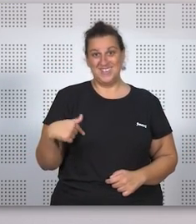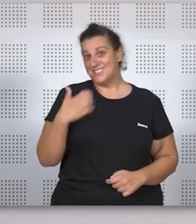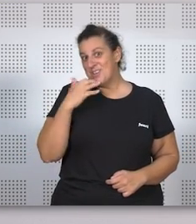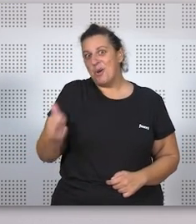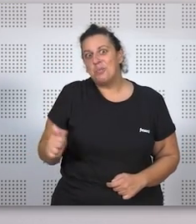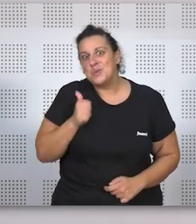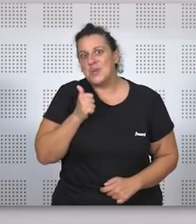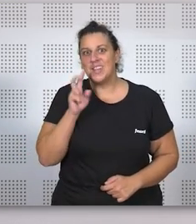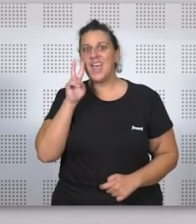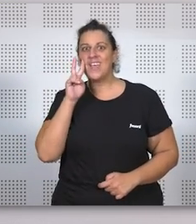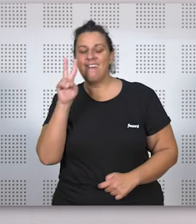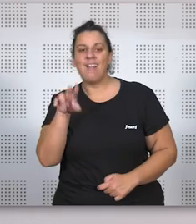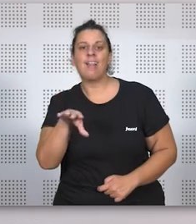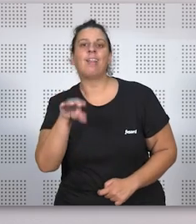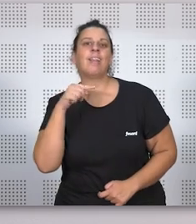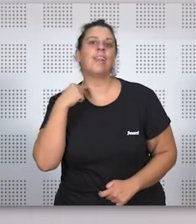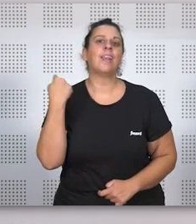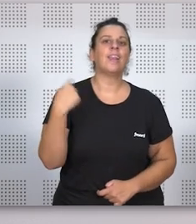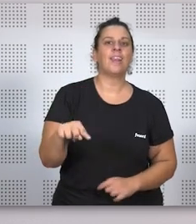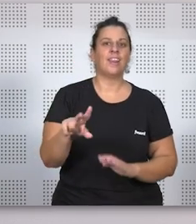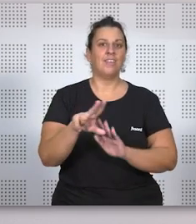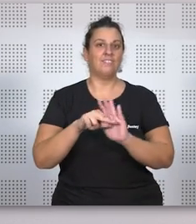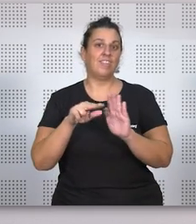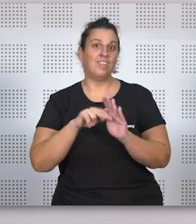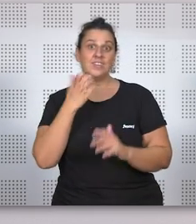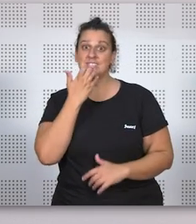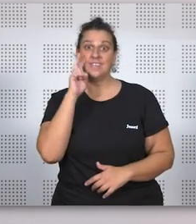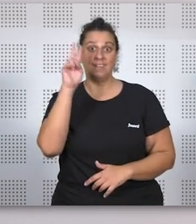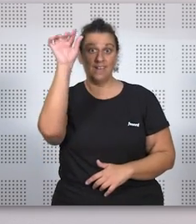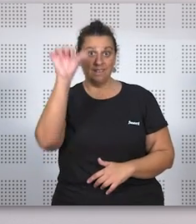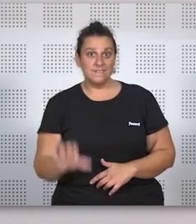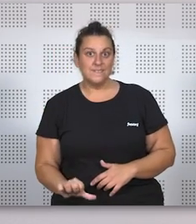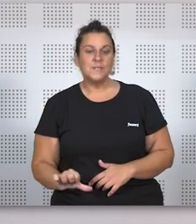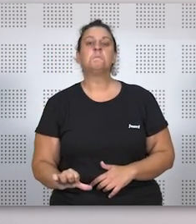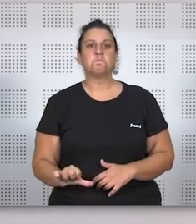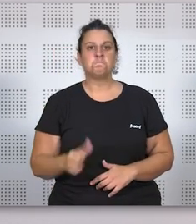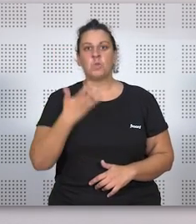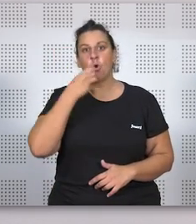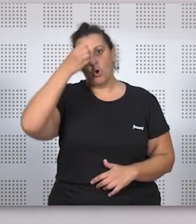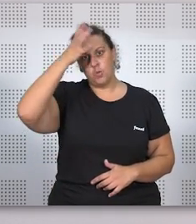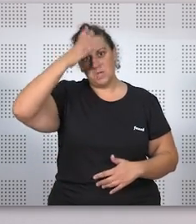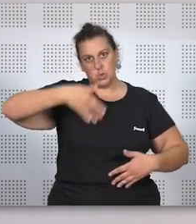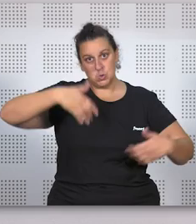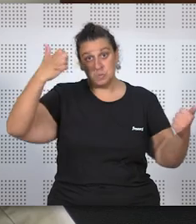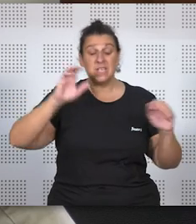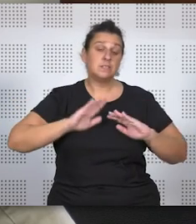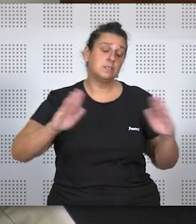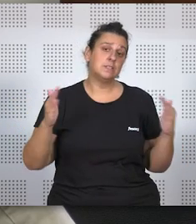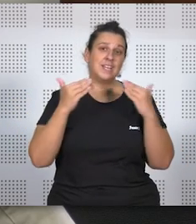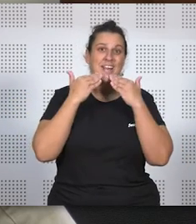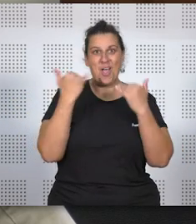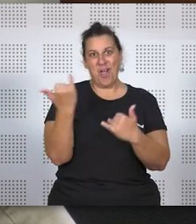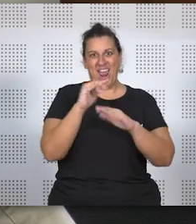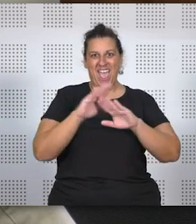la oportunidad de acercarse a este vídeo, saldrán con mayores conocimientos. Así que muchísimas gracias